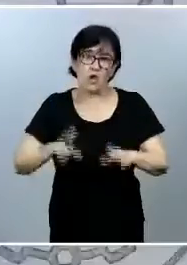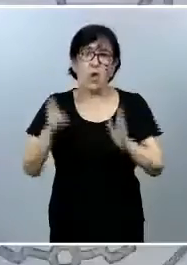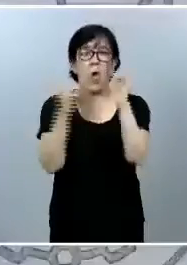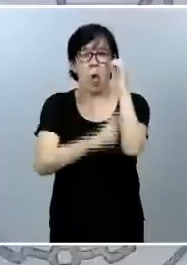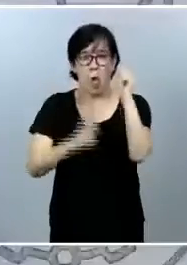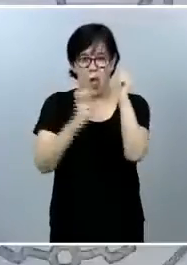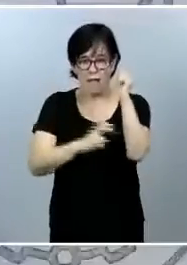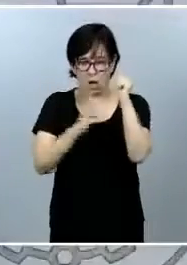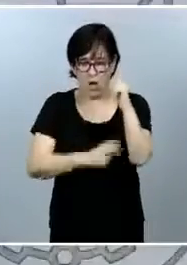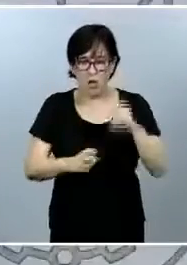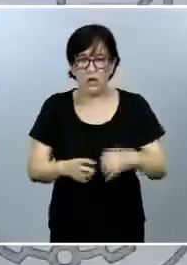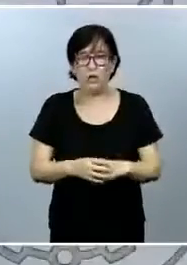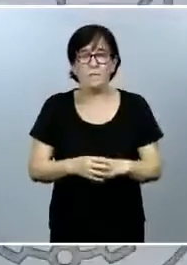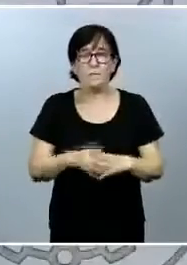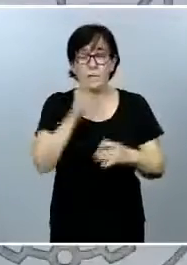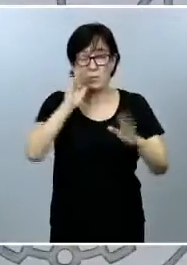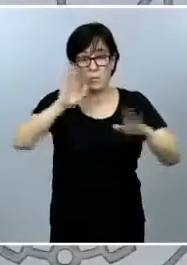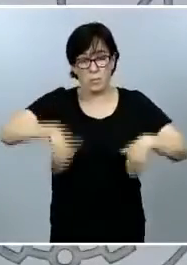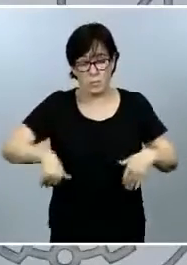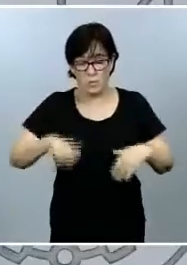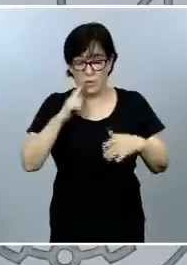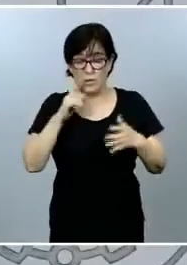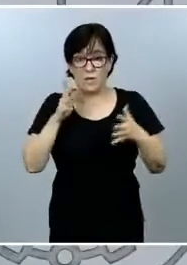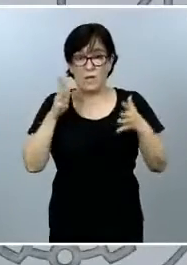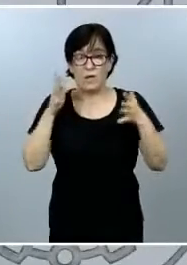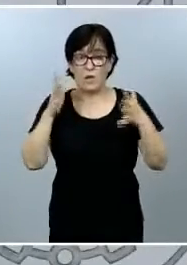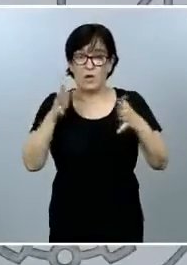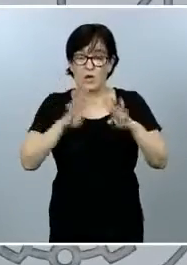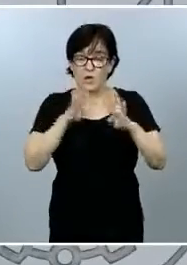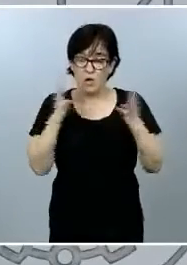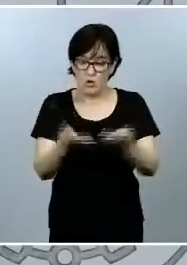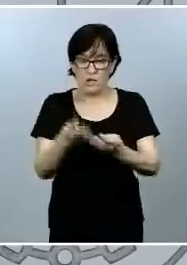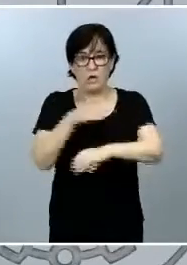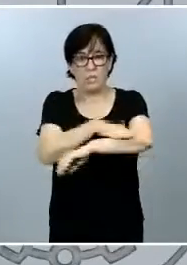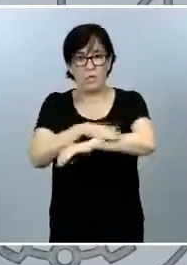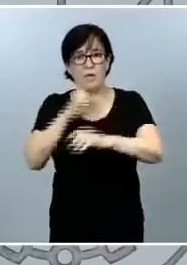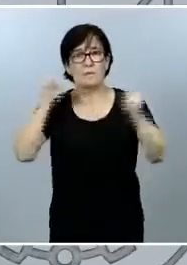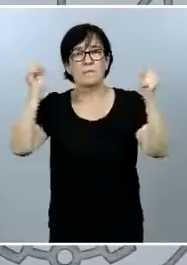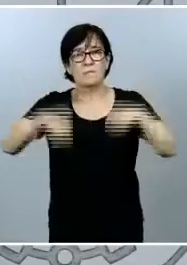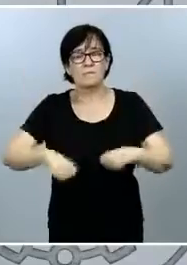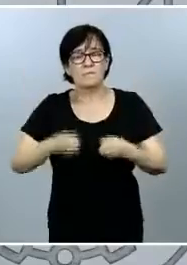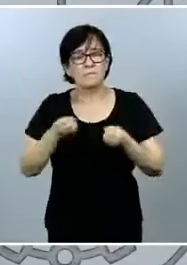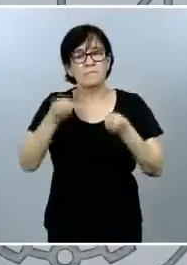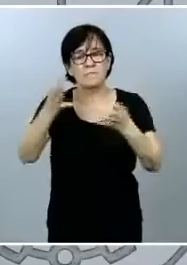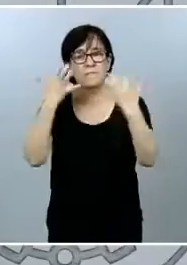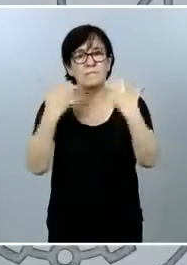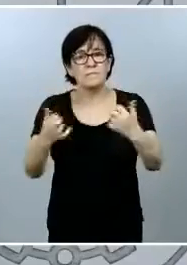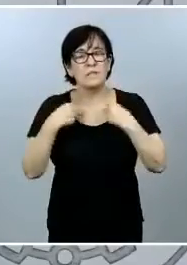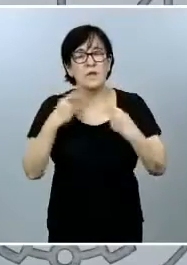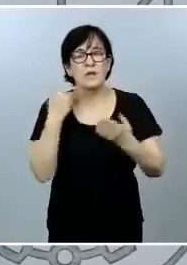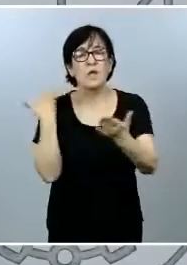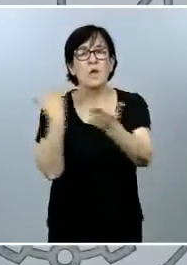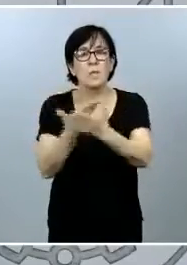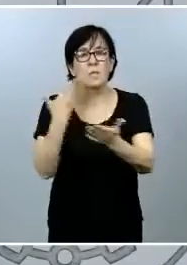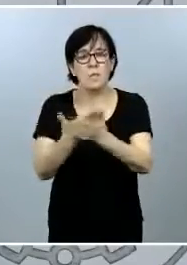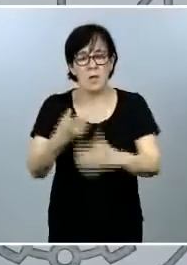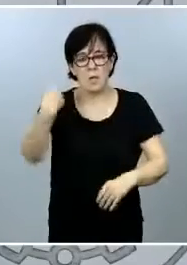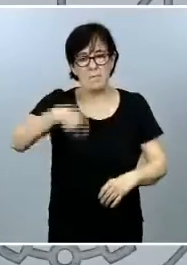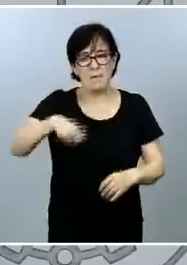Por último, el Consejo de Ministros ha acordado en el día de hoy comunicar al Congreso las propuestas de presidentes,